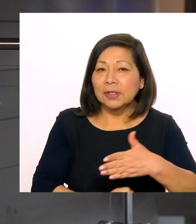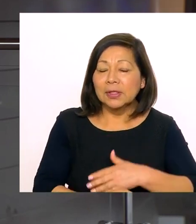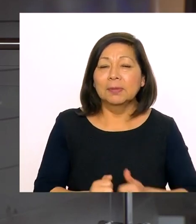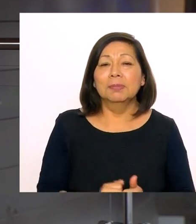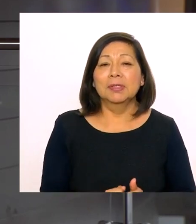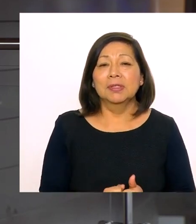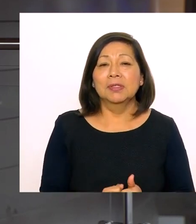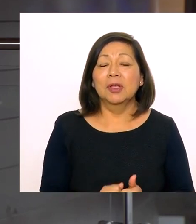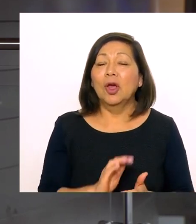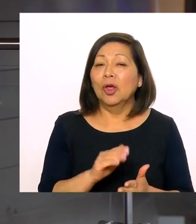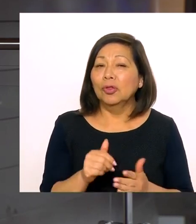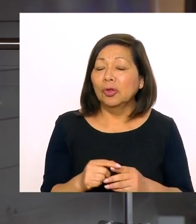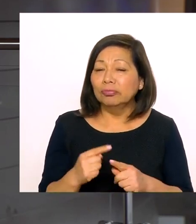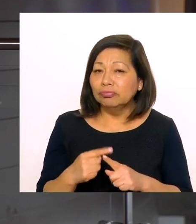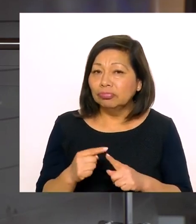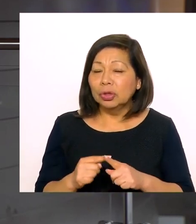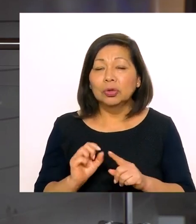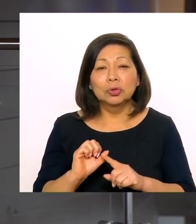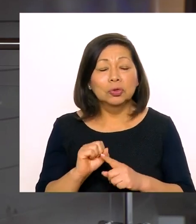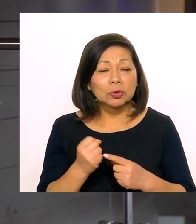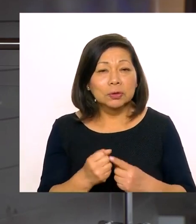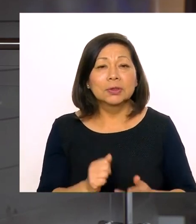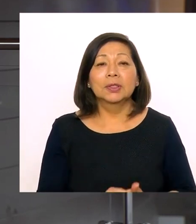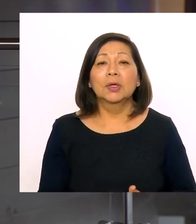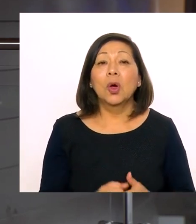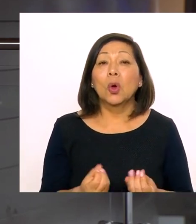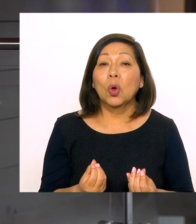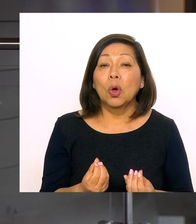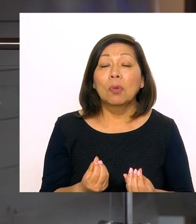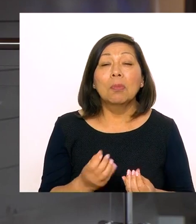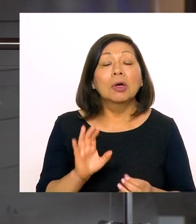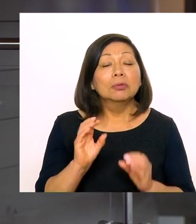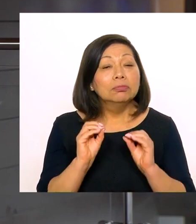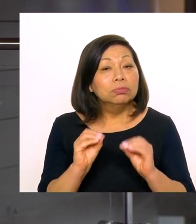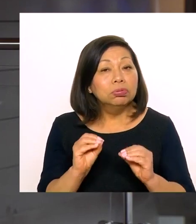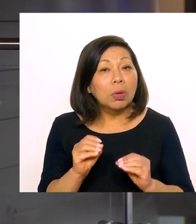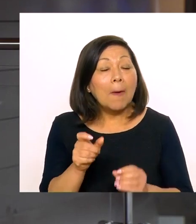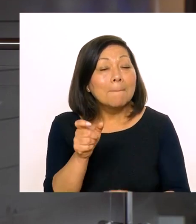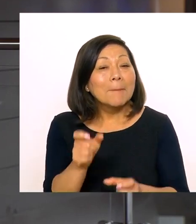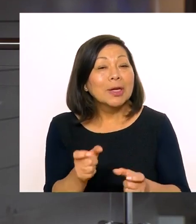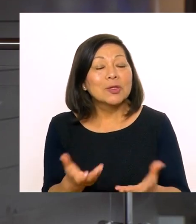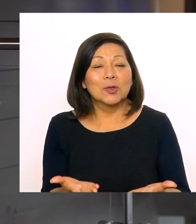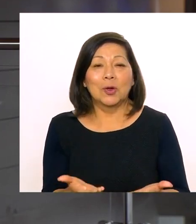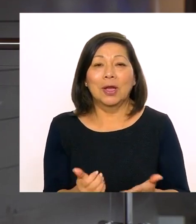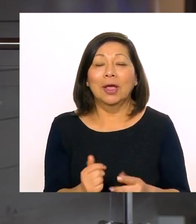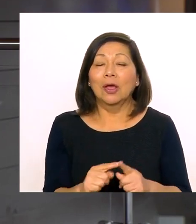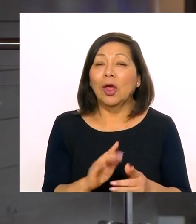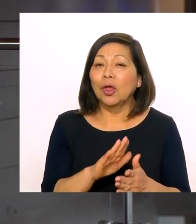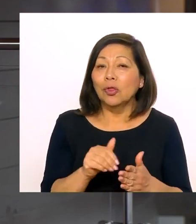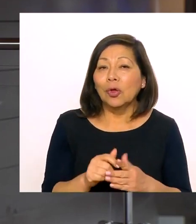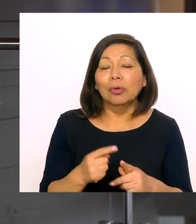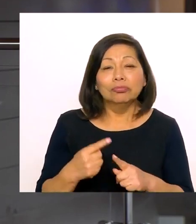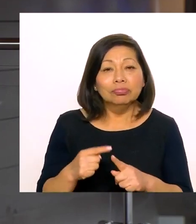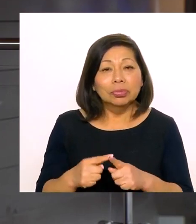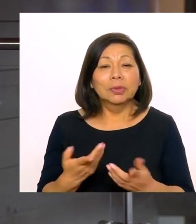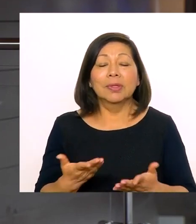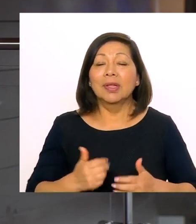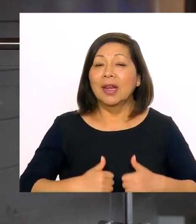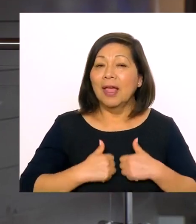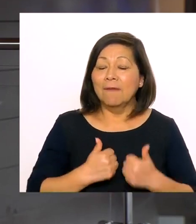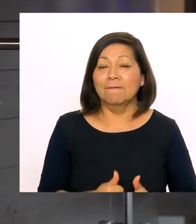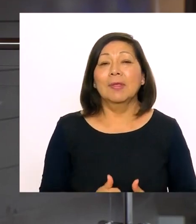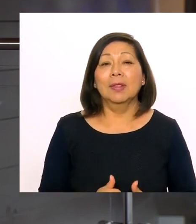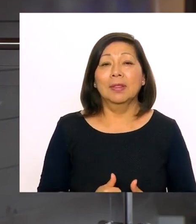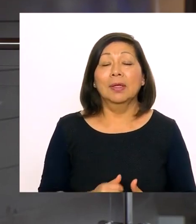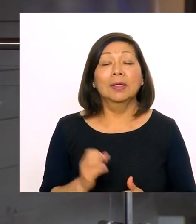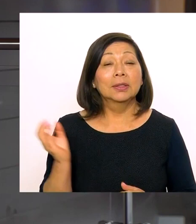discapacidad en todos los ámbitos de la sociedad. Así como concientizar sobre su situación en todos los aspectos de la vida.